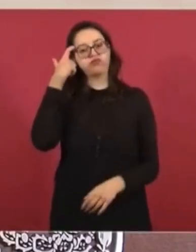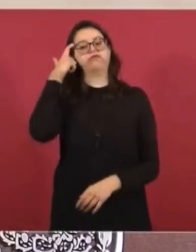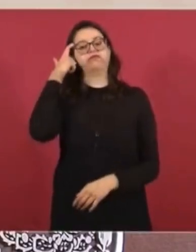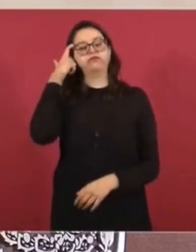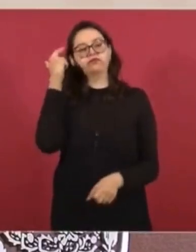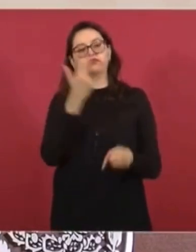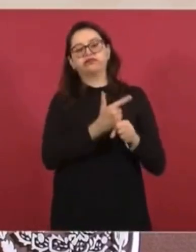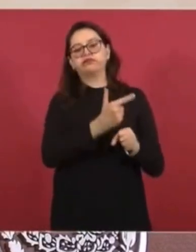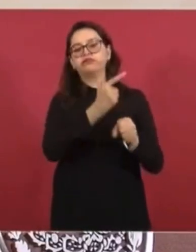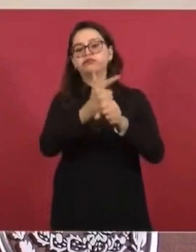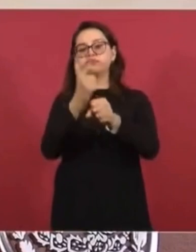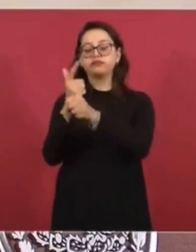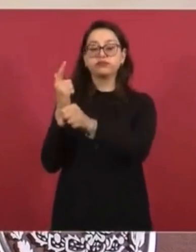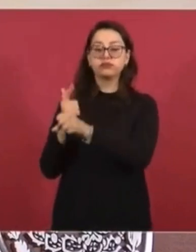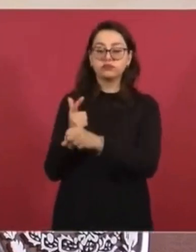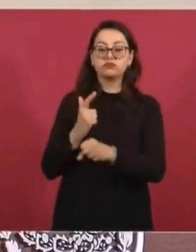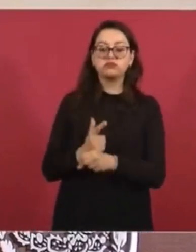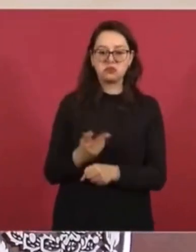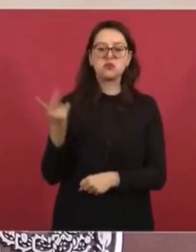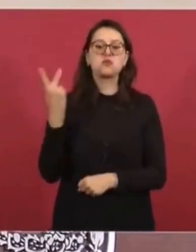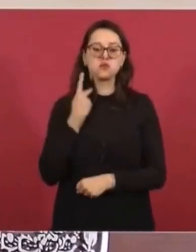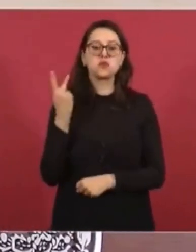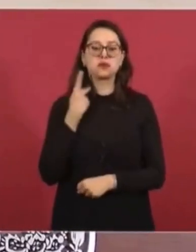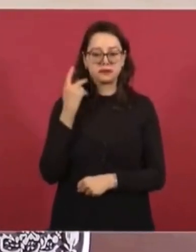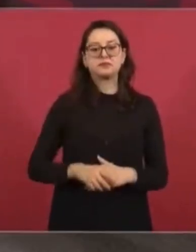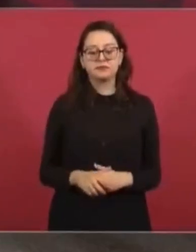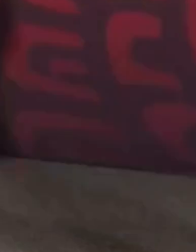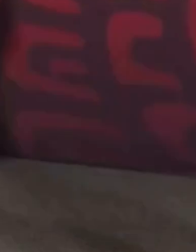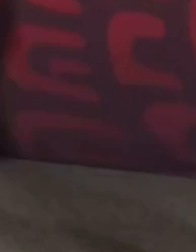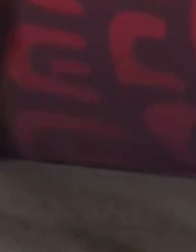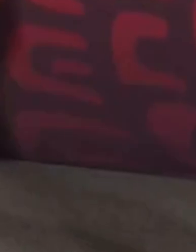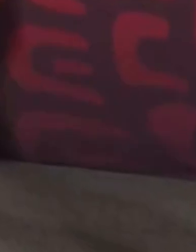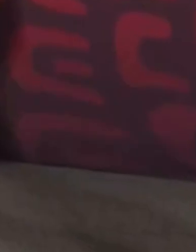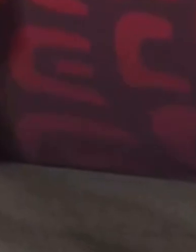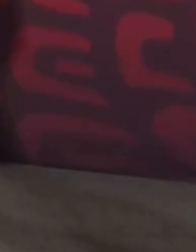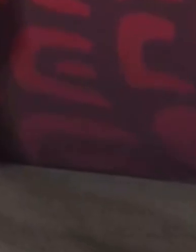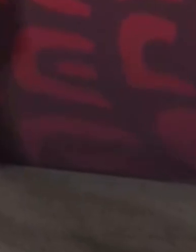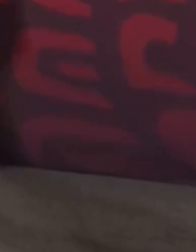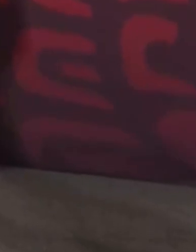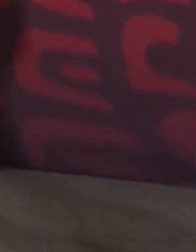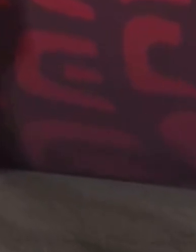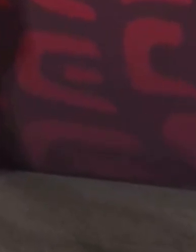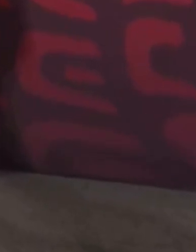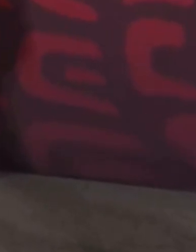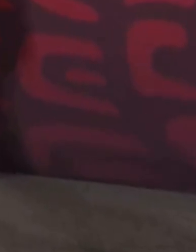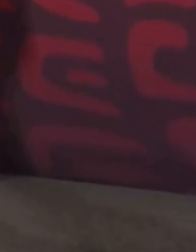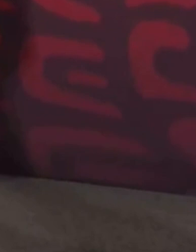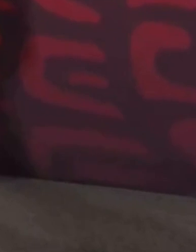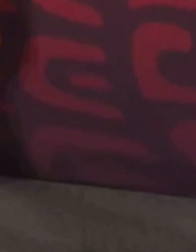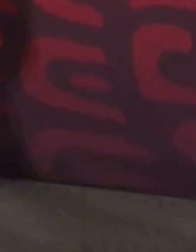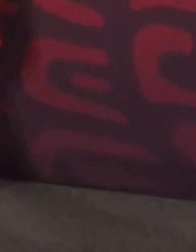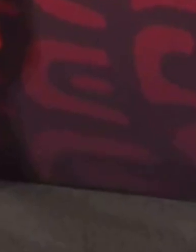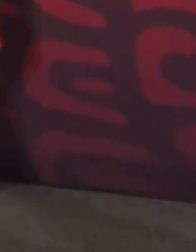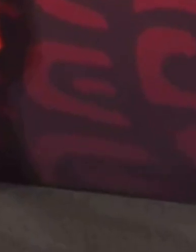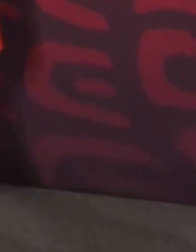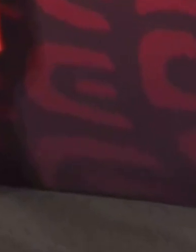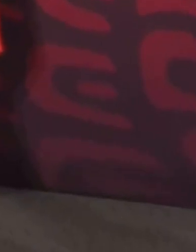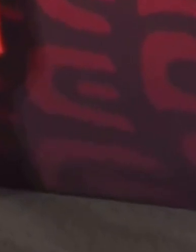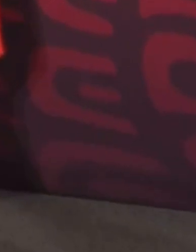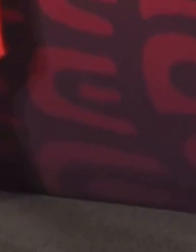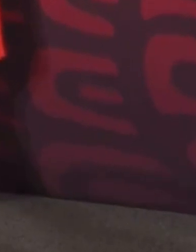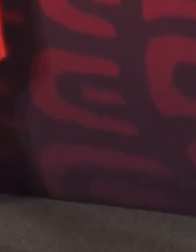es de los pueblos más politizados del mundo y sabe muy bien que los